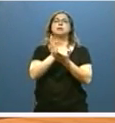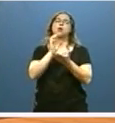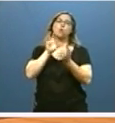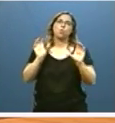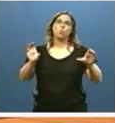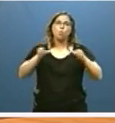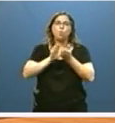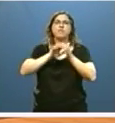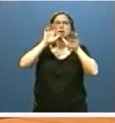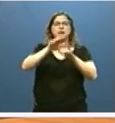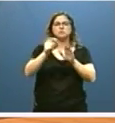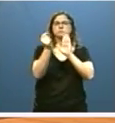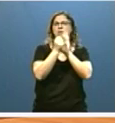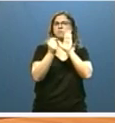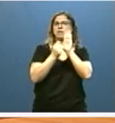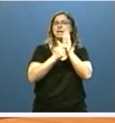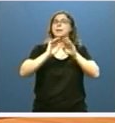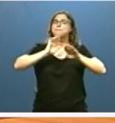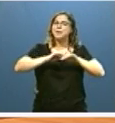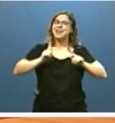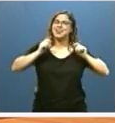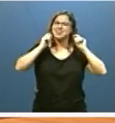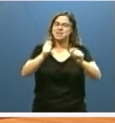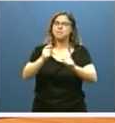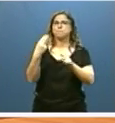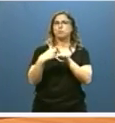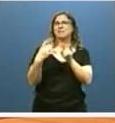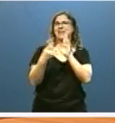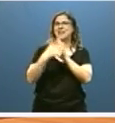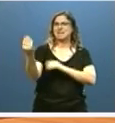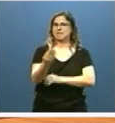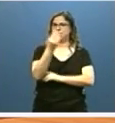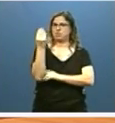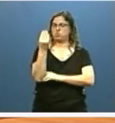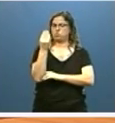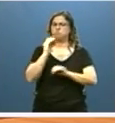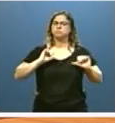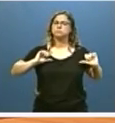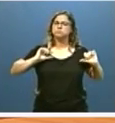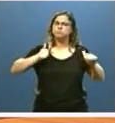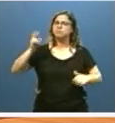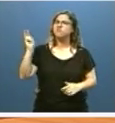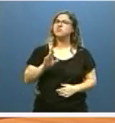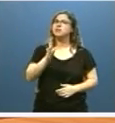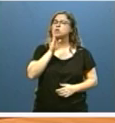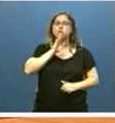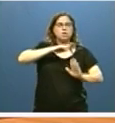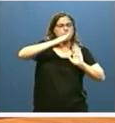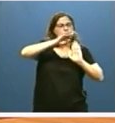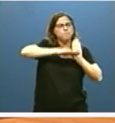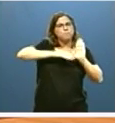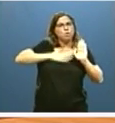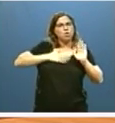una serie de medidas para la mejora de la calidad de la política, cuyo origen puede encontrarse en nuestro propio programa electoral,